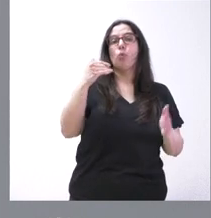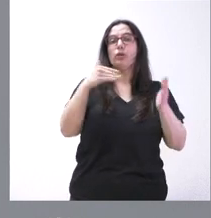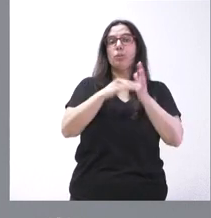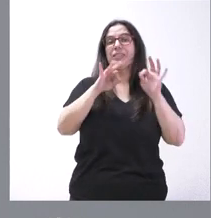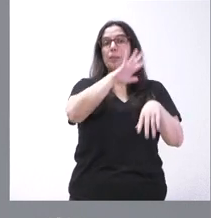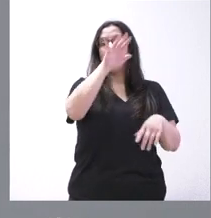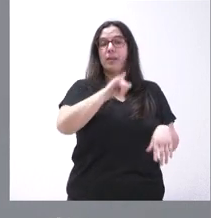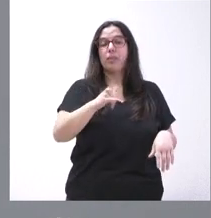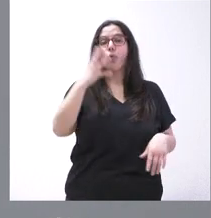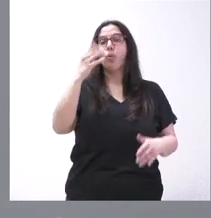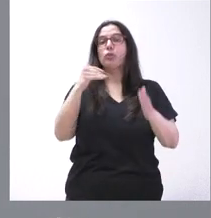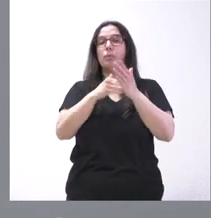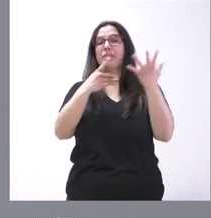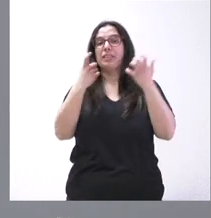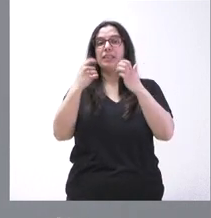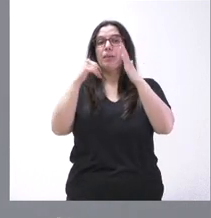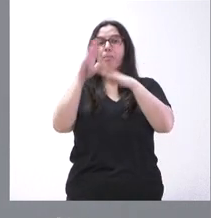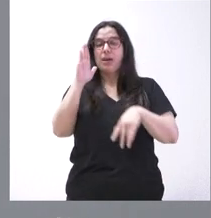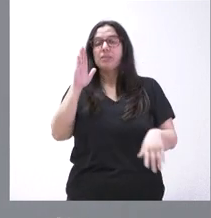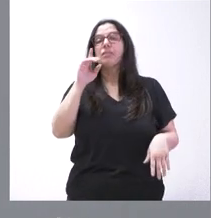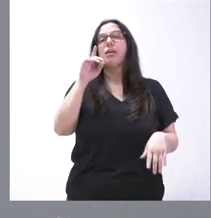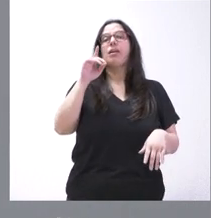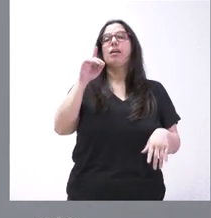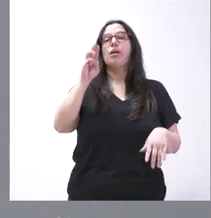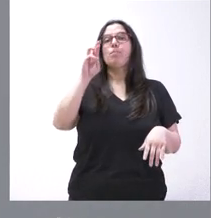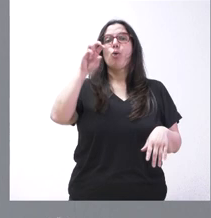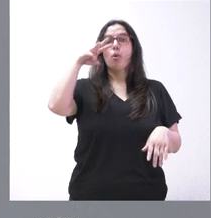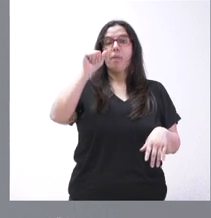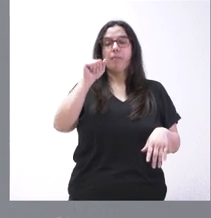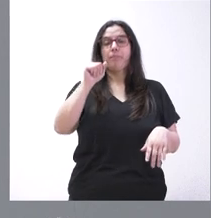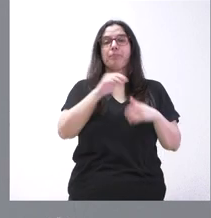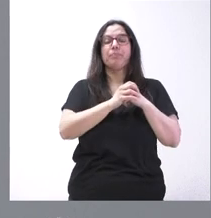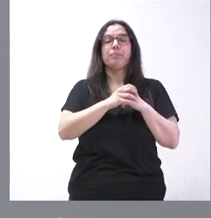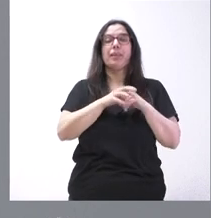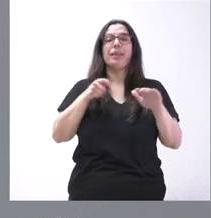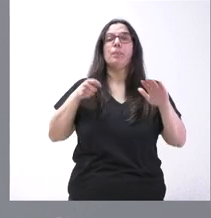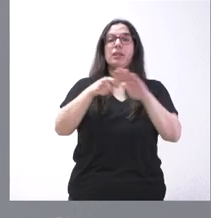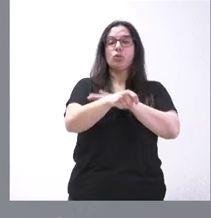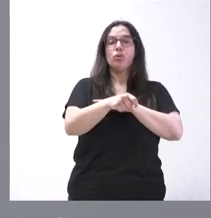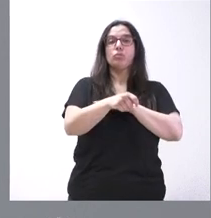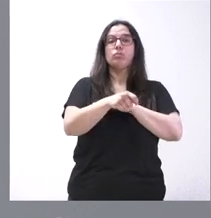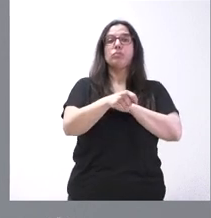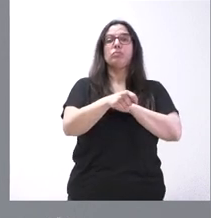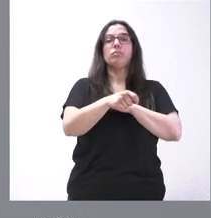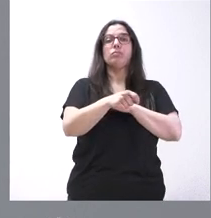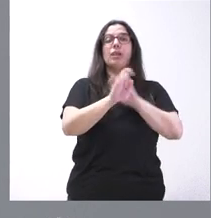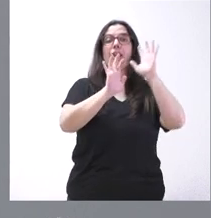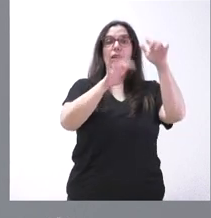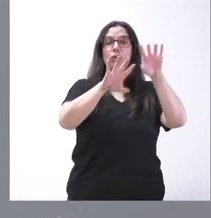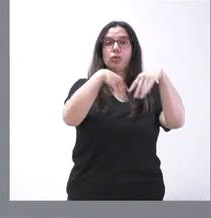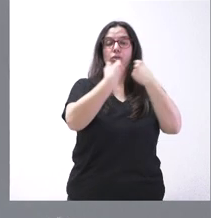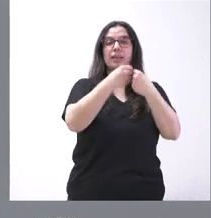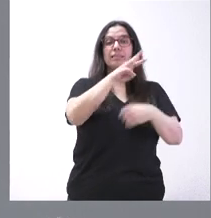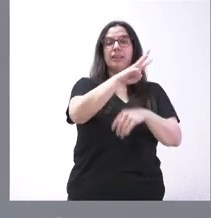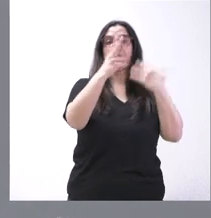Bierzo y más de 4.600 en la ribera alta del Porma. La inversión, en el caso de León, alcanza los